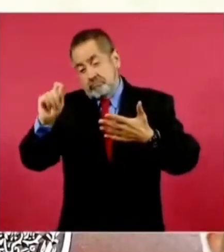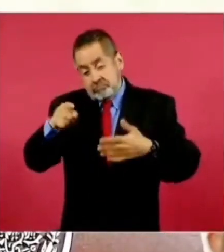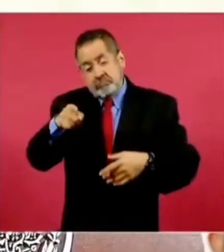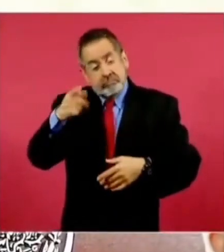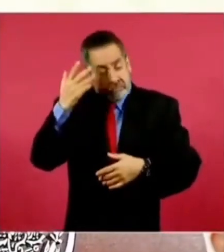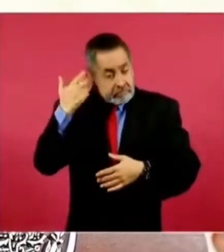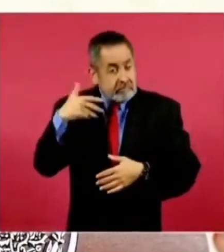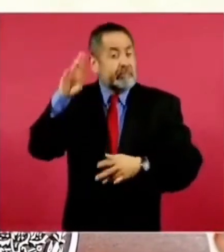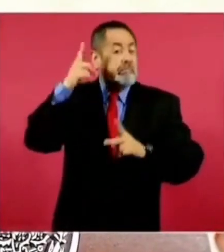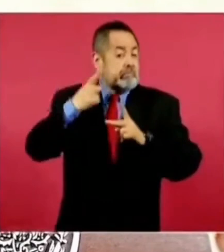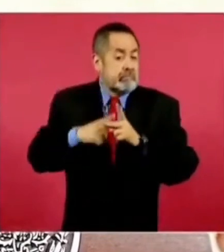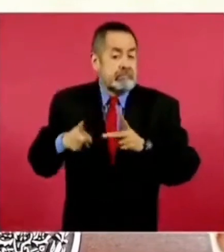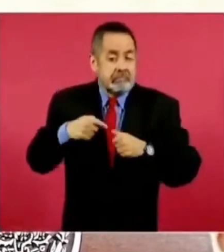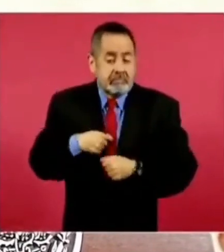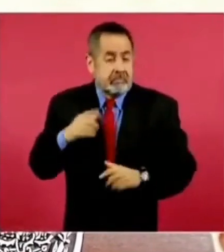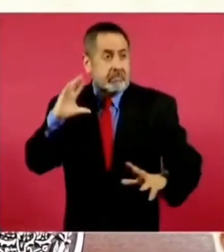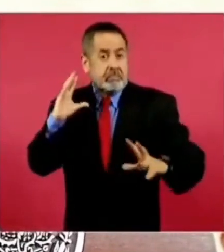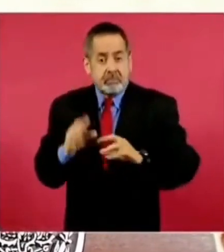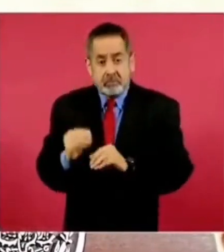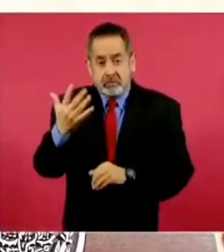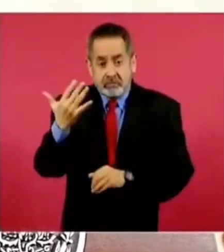50 años